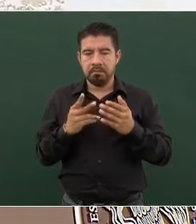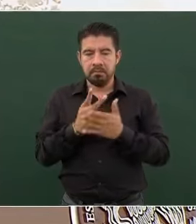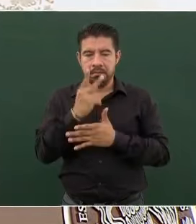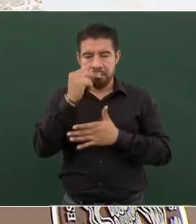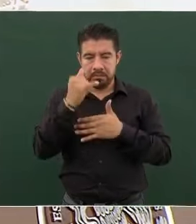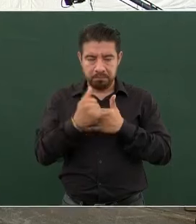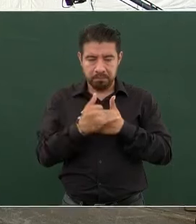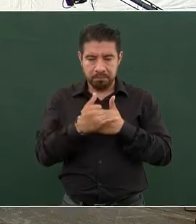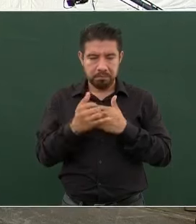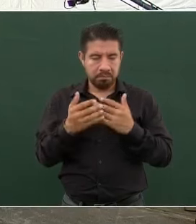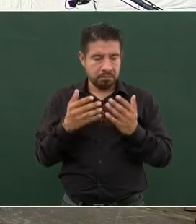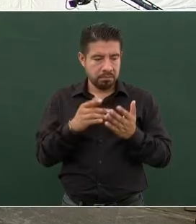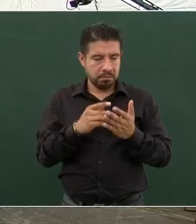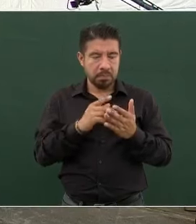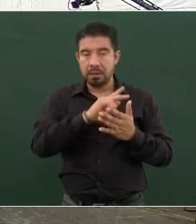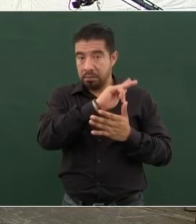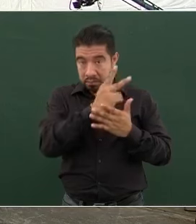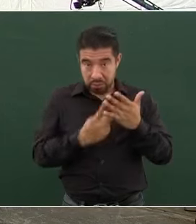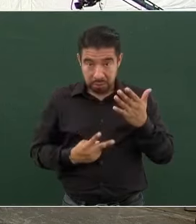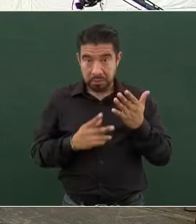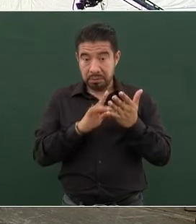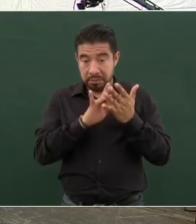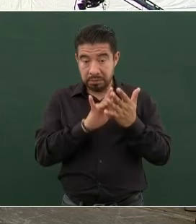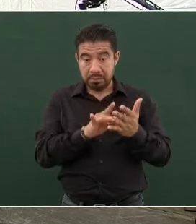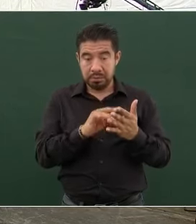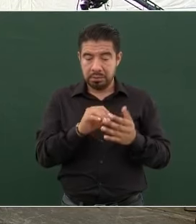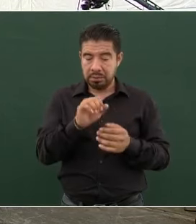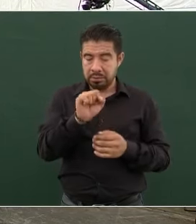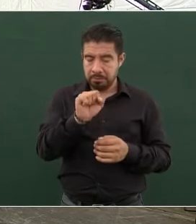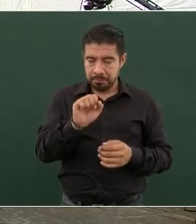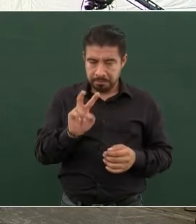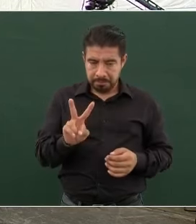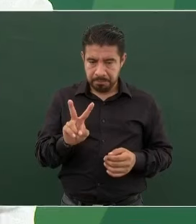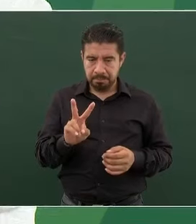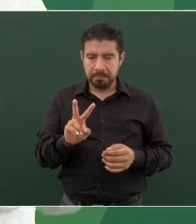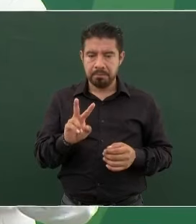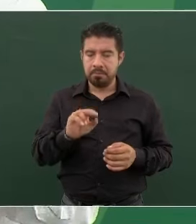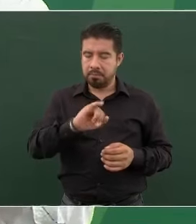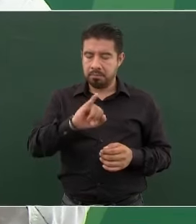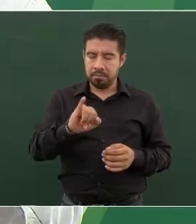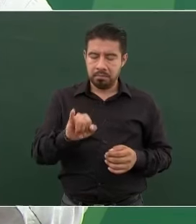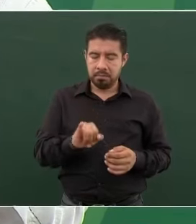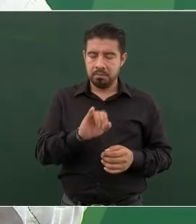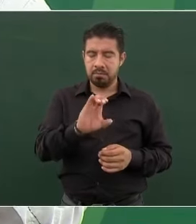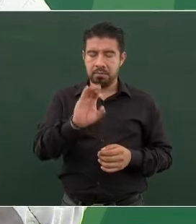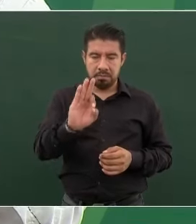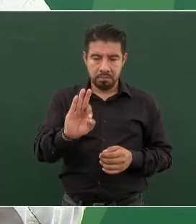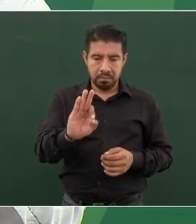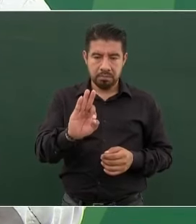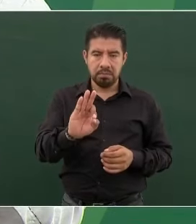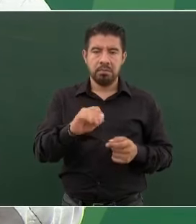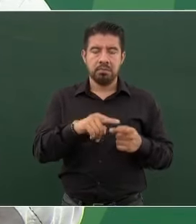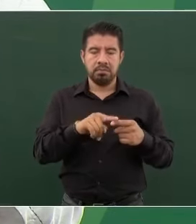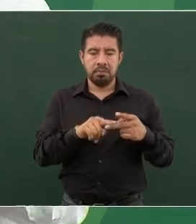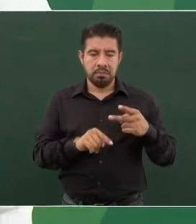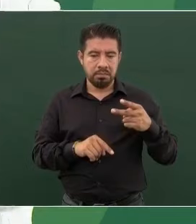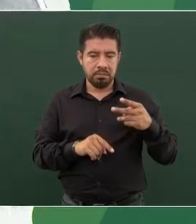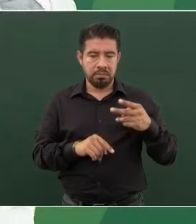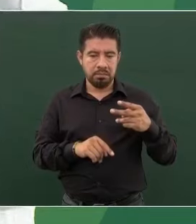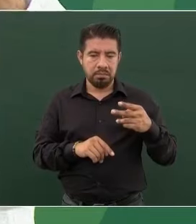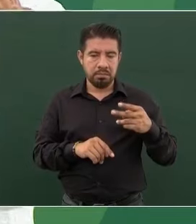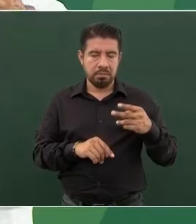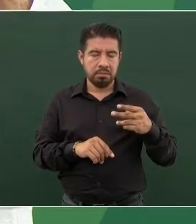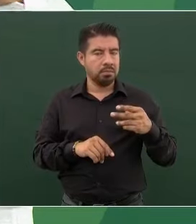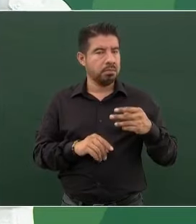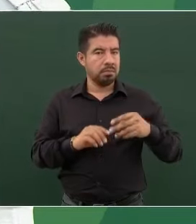Sembrando Vida, Jóvenes Construyendo el Futuro y